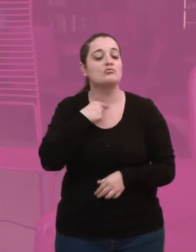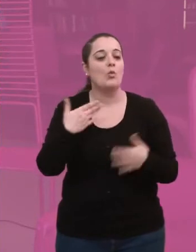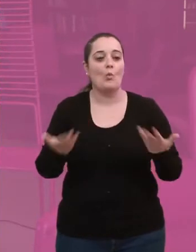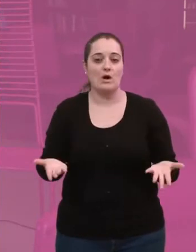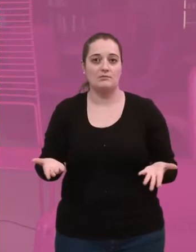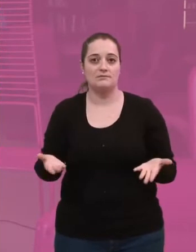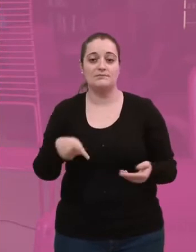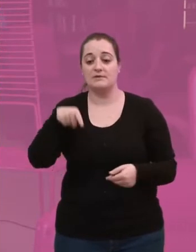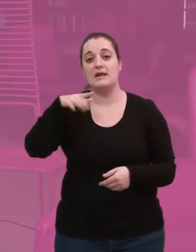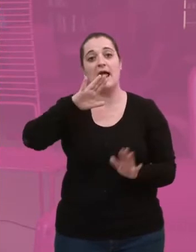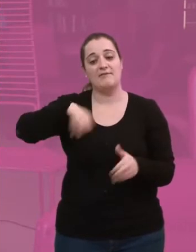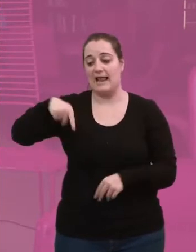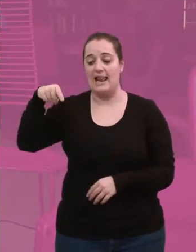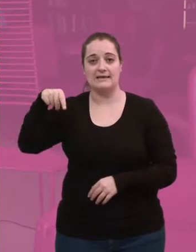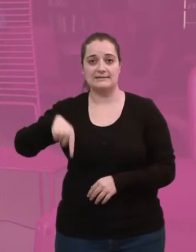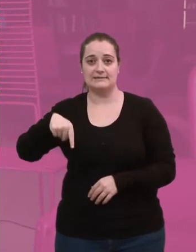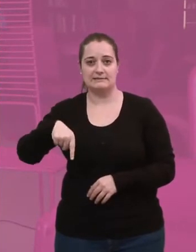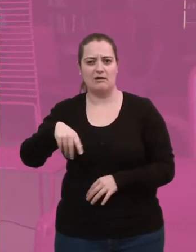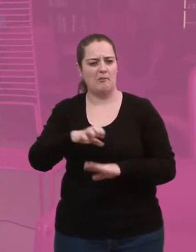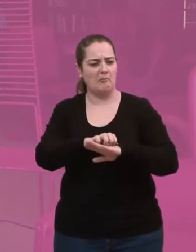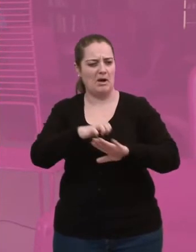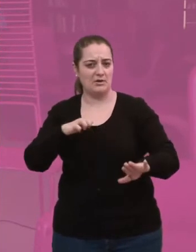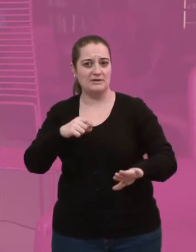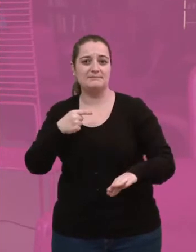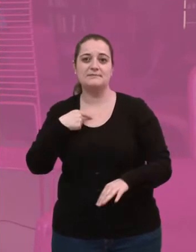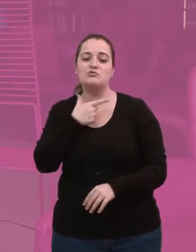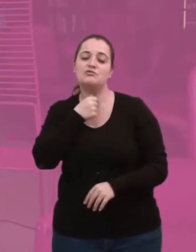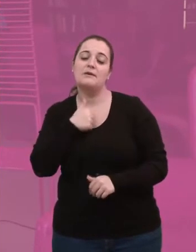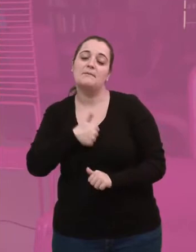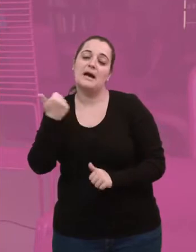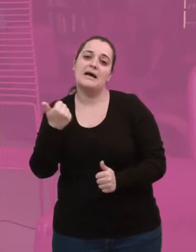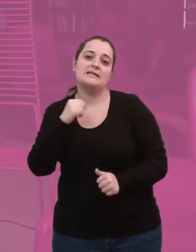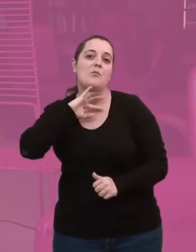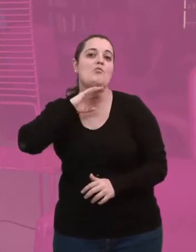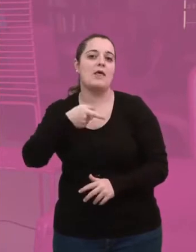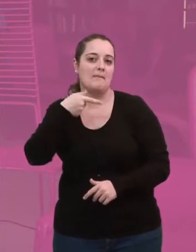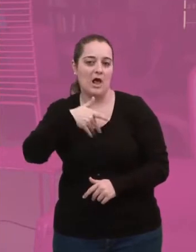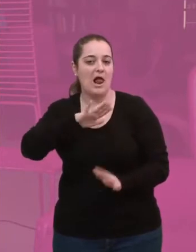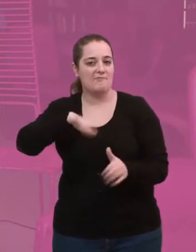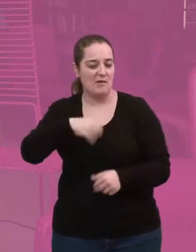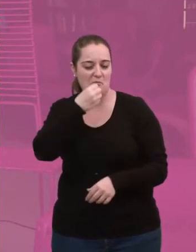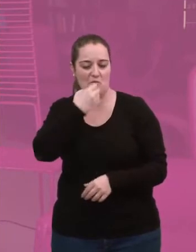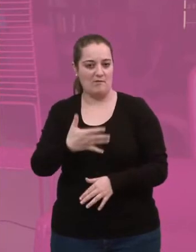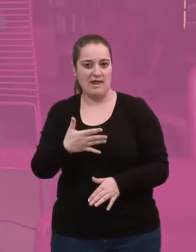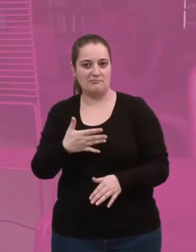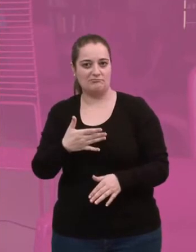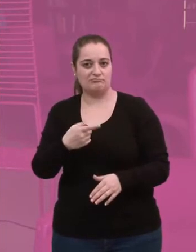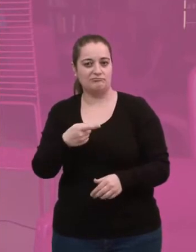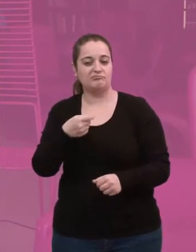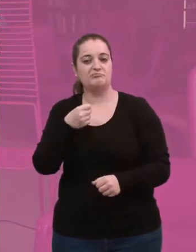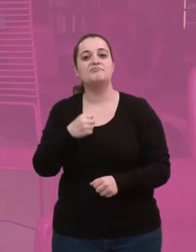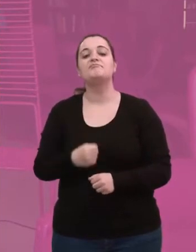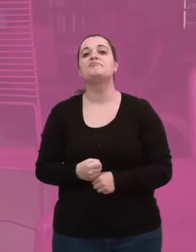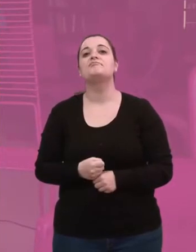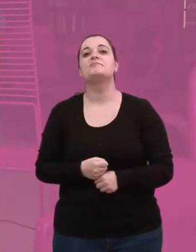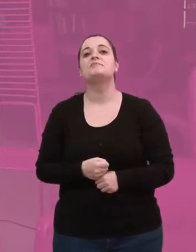queríamos, el final fue este, con bastante mayoría. Yo estábamos por el morado, pero la verdad es que ha quedado muy bien, más